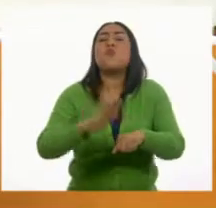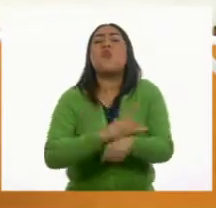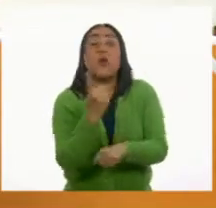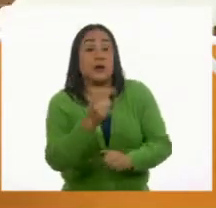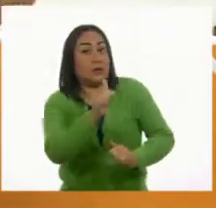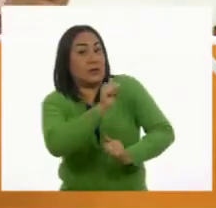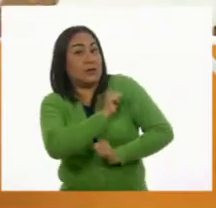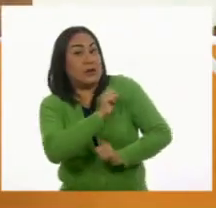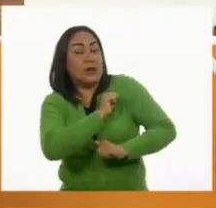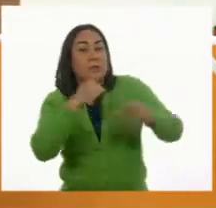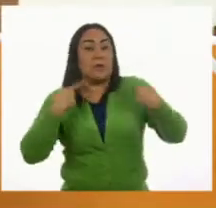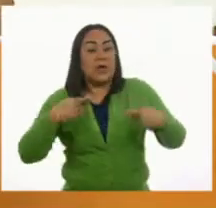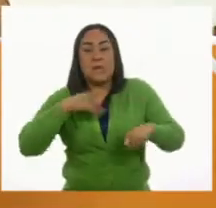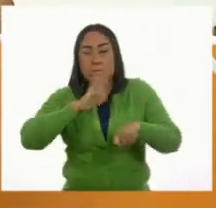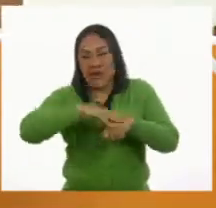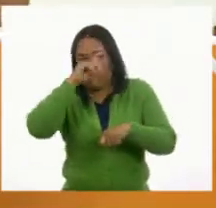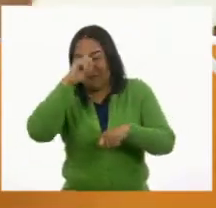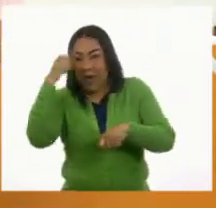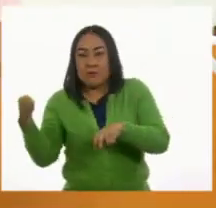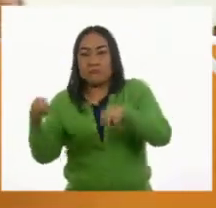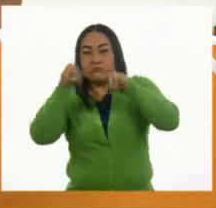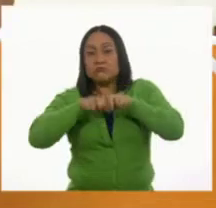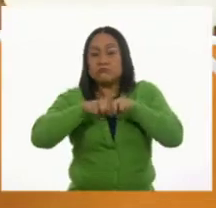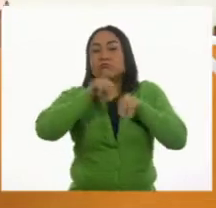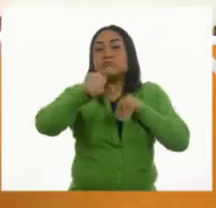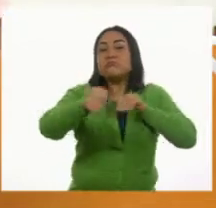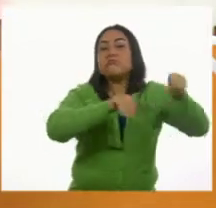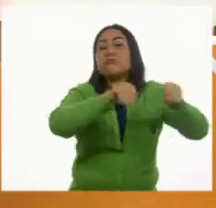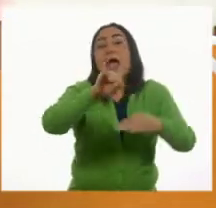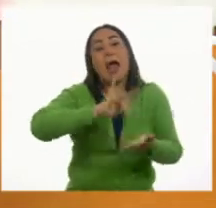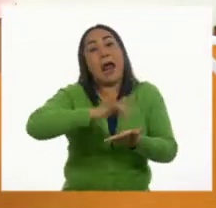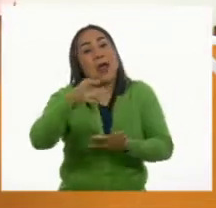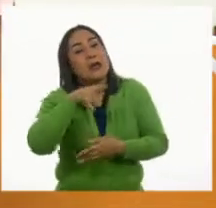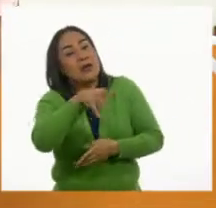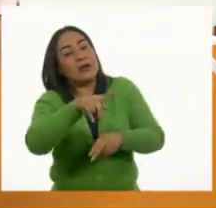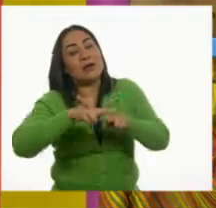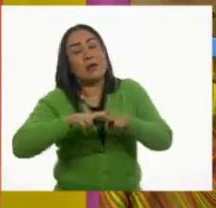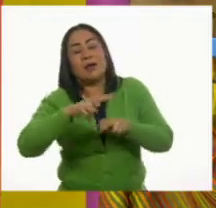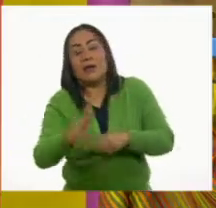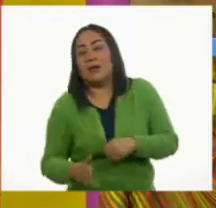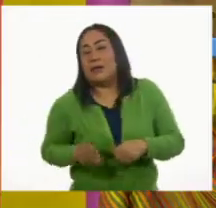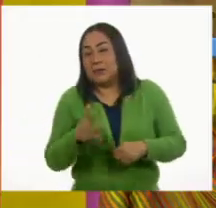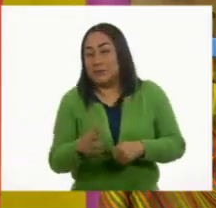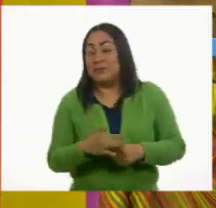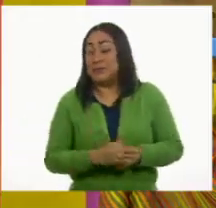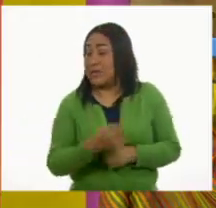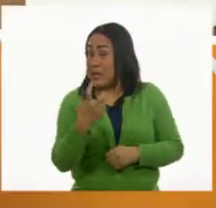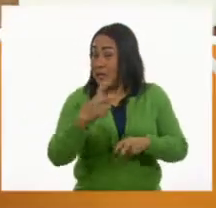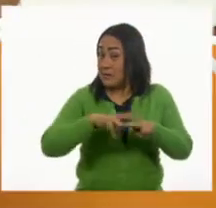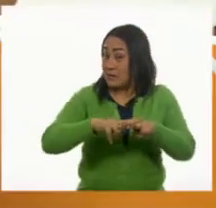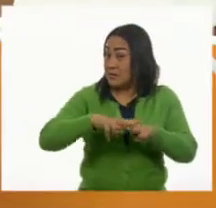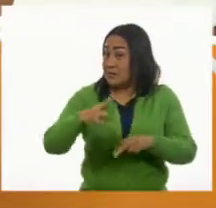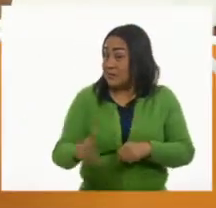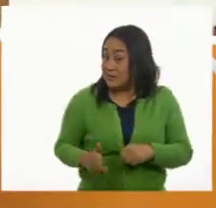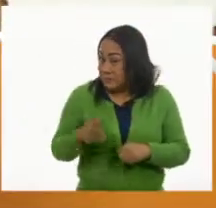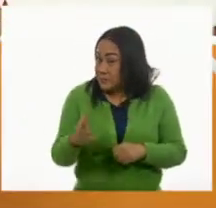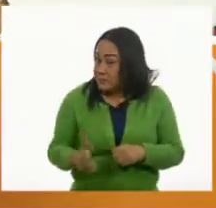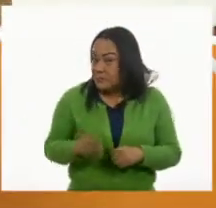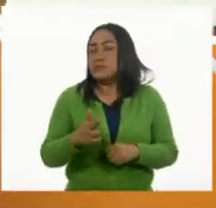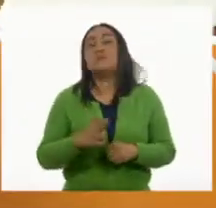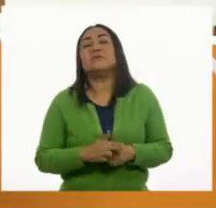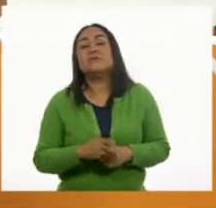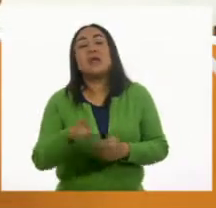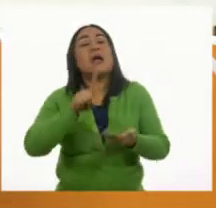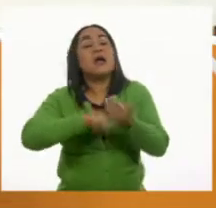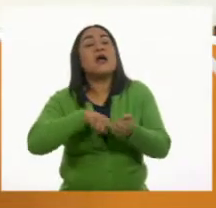se podían trasladar de un lugar a otro gracias al ferrocarril. El ferrocarril lo tenemos por